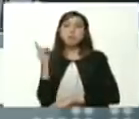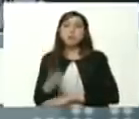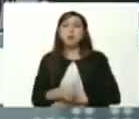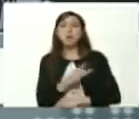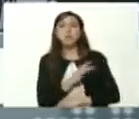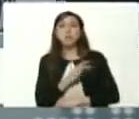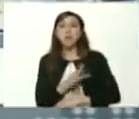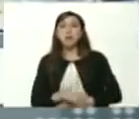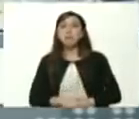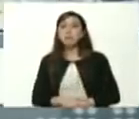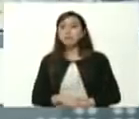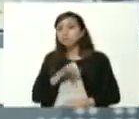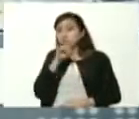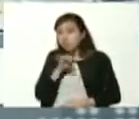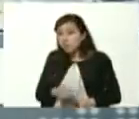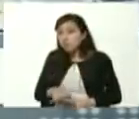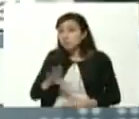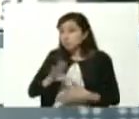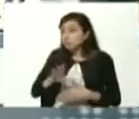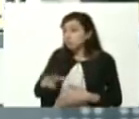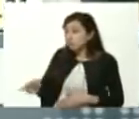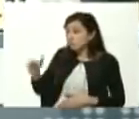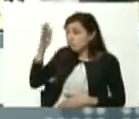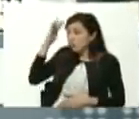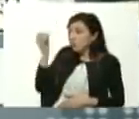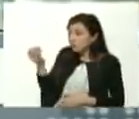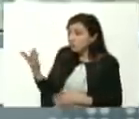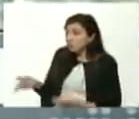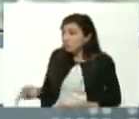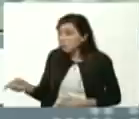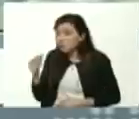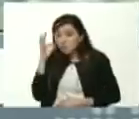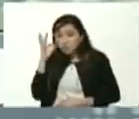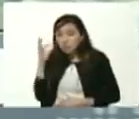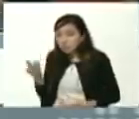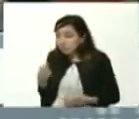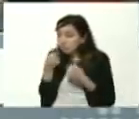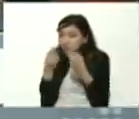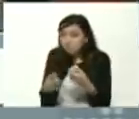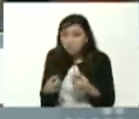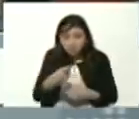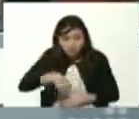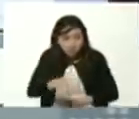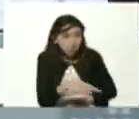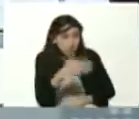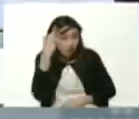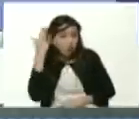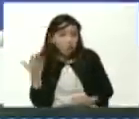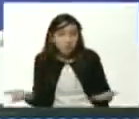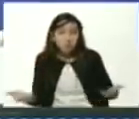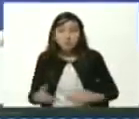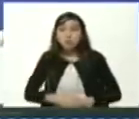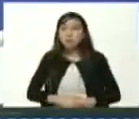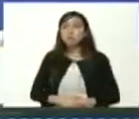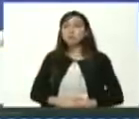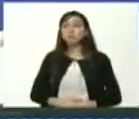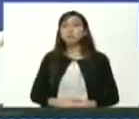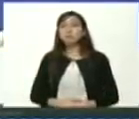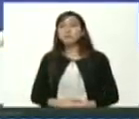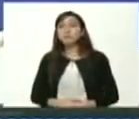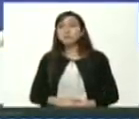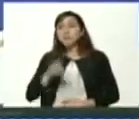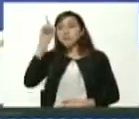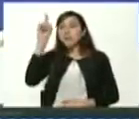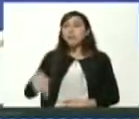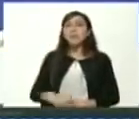en la historia de América Latina Kennedy Angerly compañeras compañeros y así